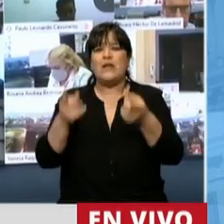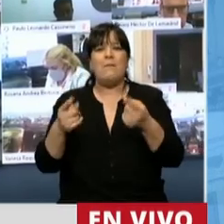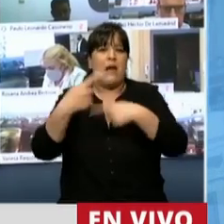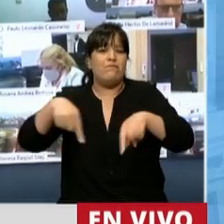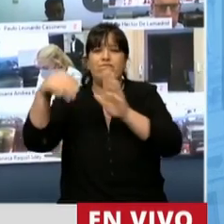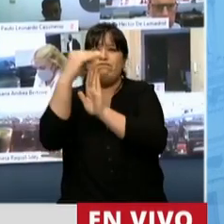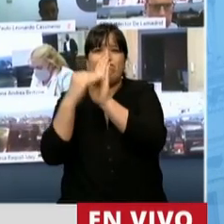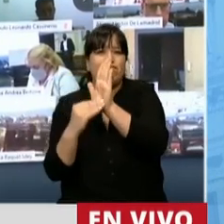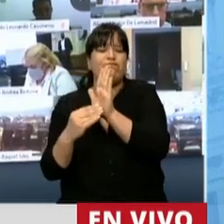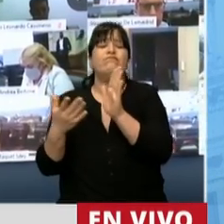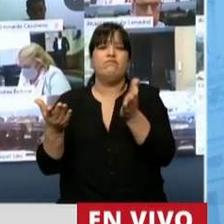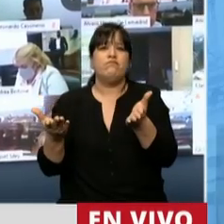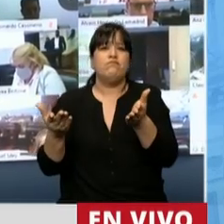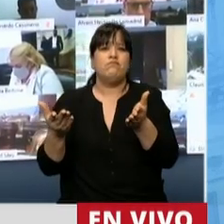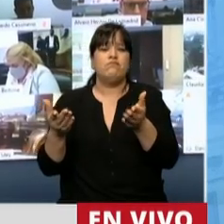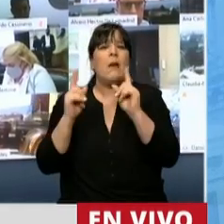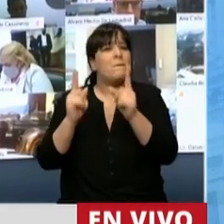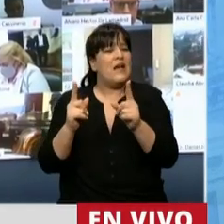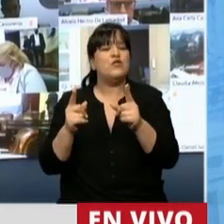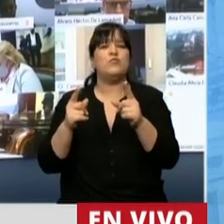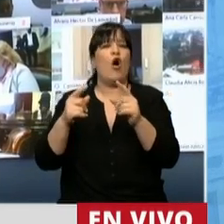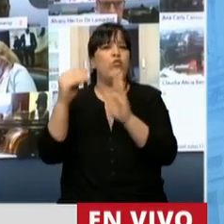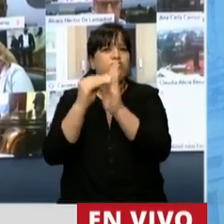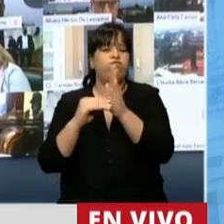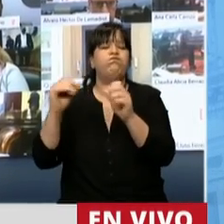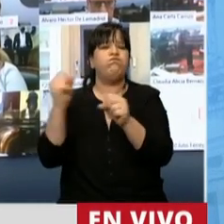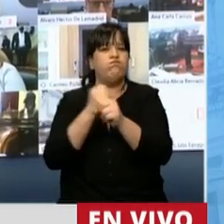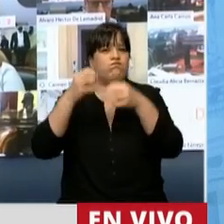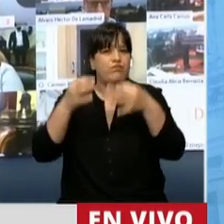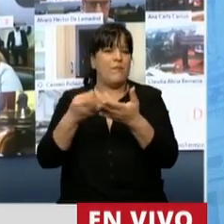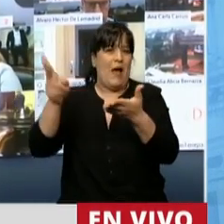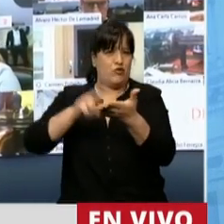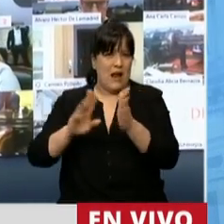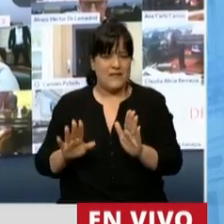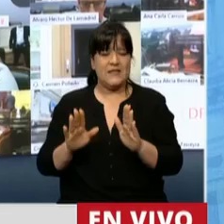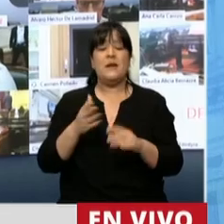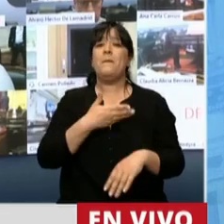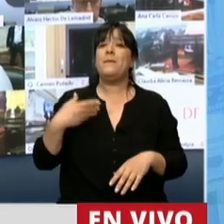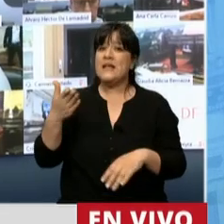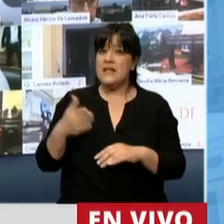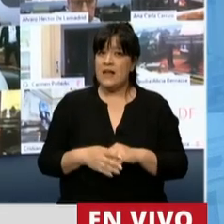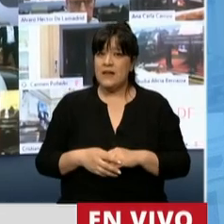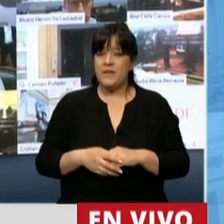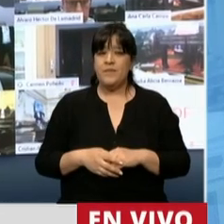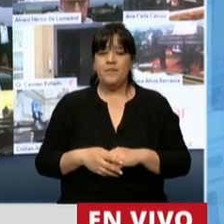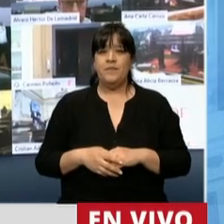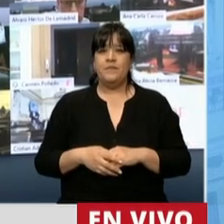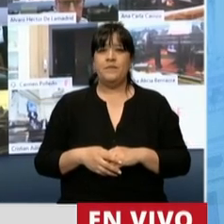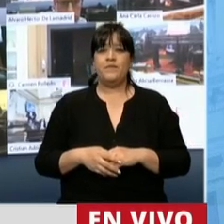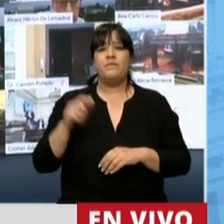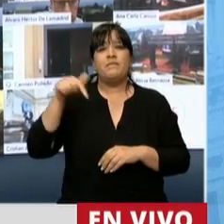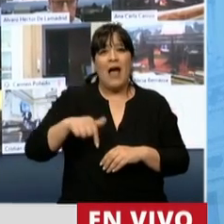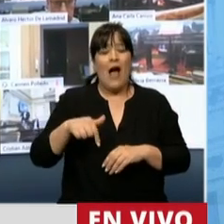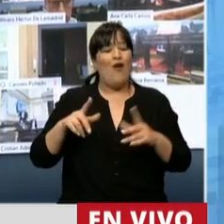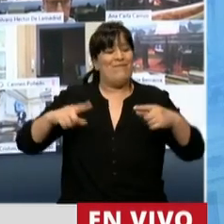requisitos incrementales fijados en la revalidación bienal presidente en esta